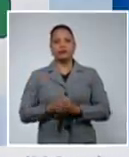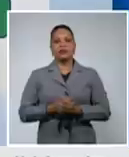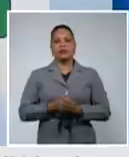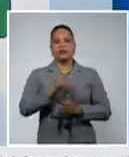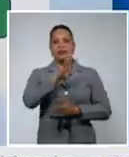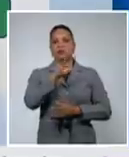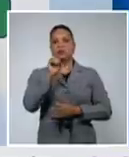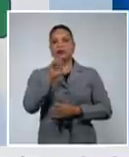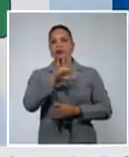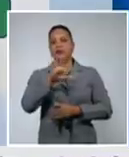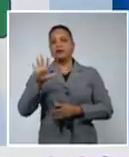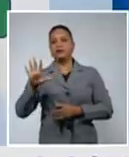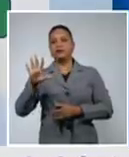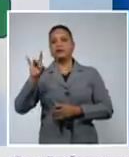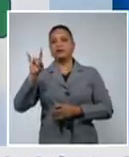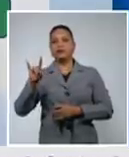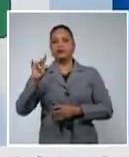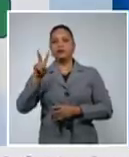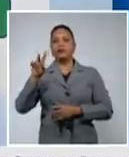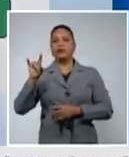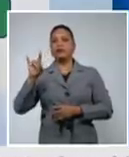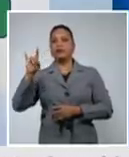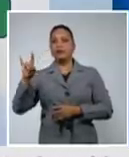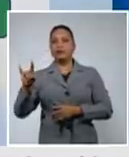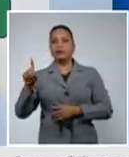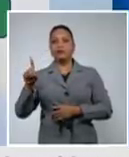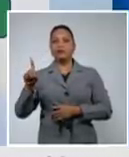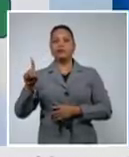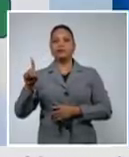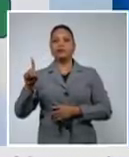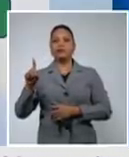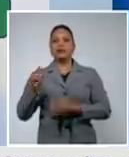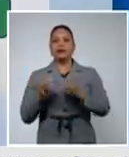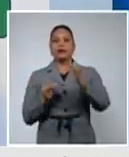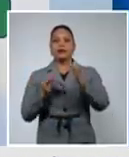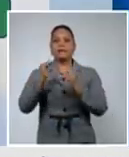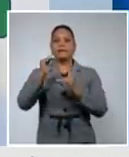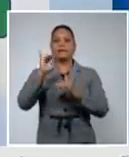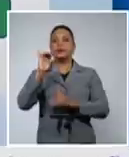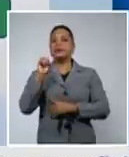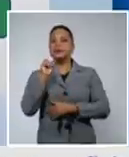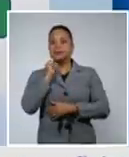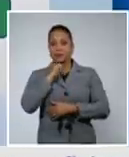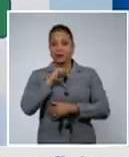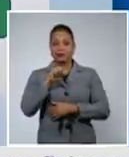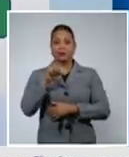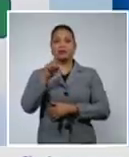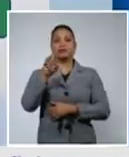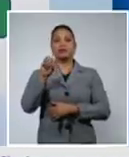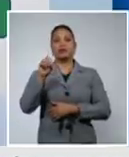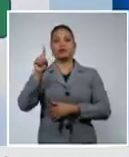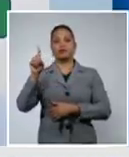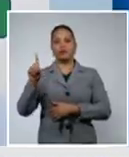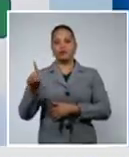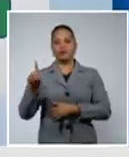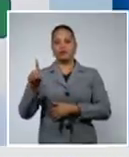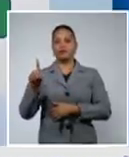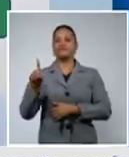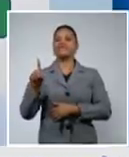291 y de más de 60 todavía una cifra elevada 101.